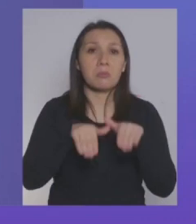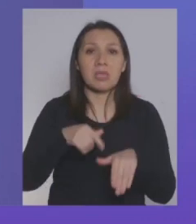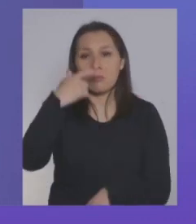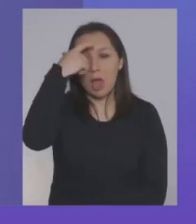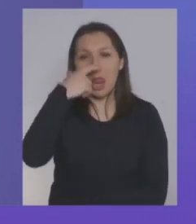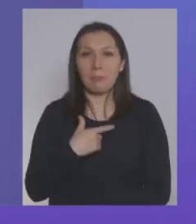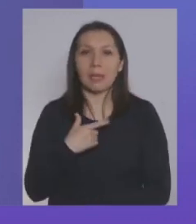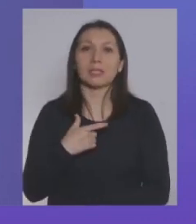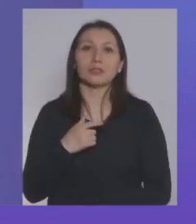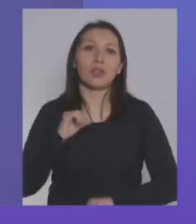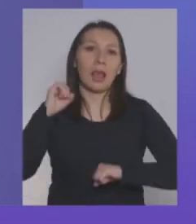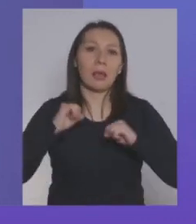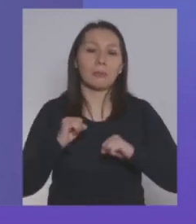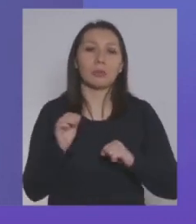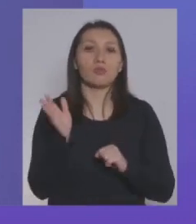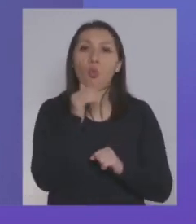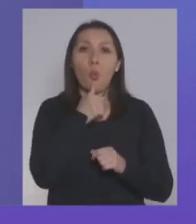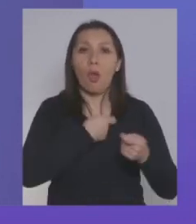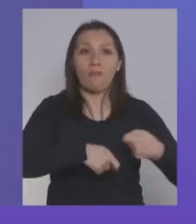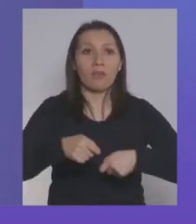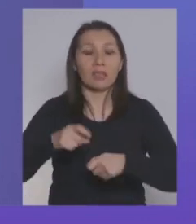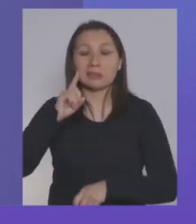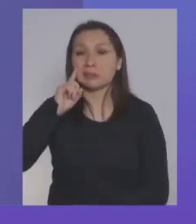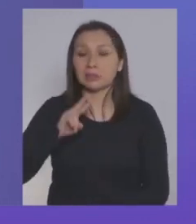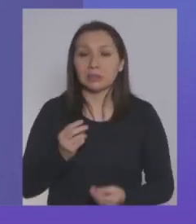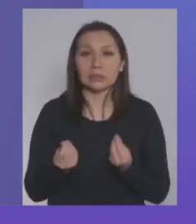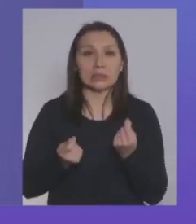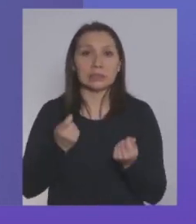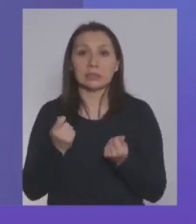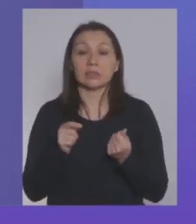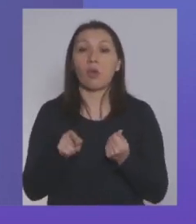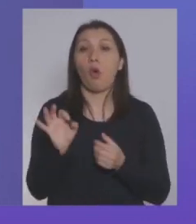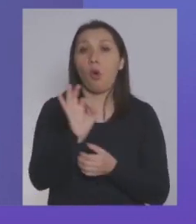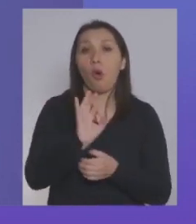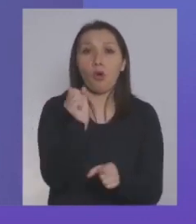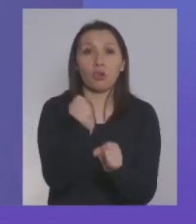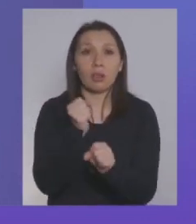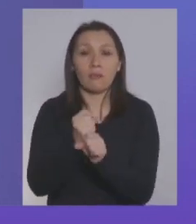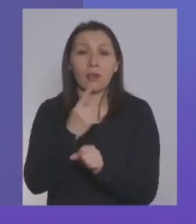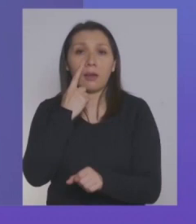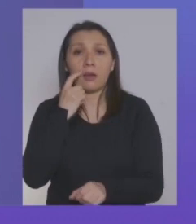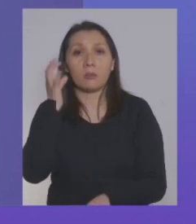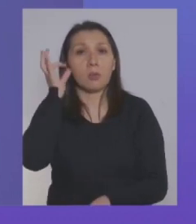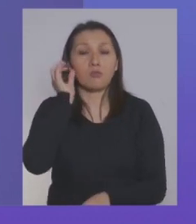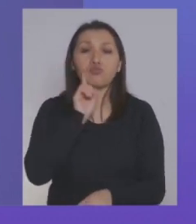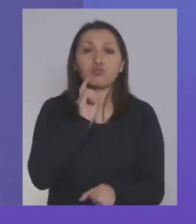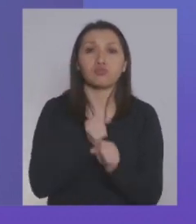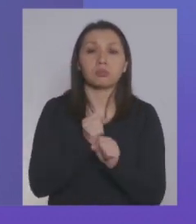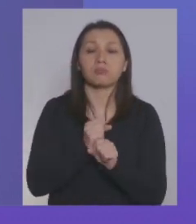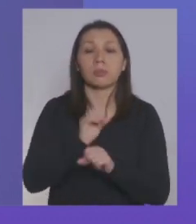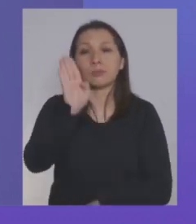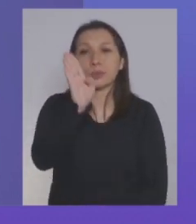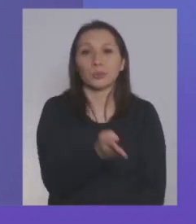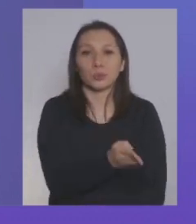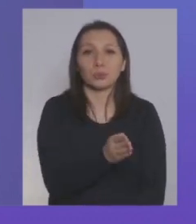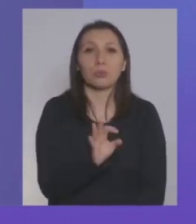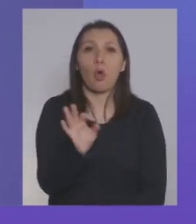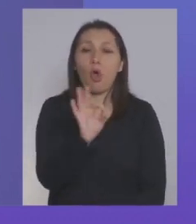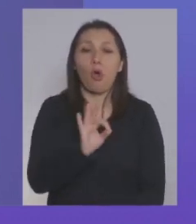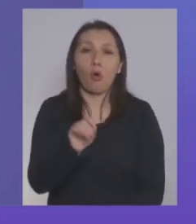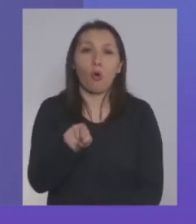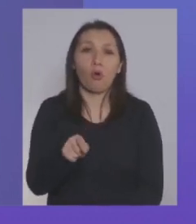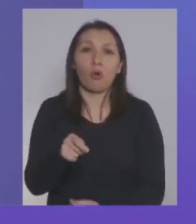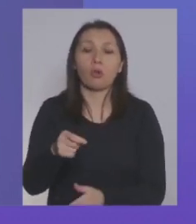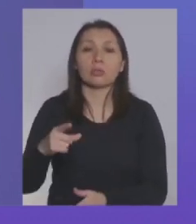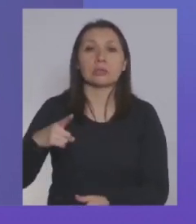que el de la persona y no están teniendo venta, porque eran un trabajador o trabajadora que está suspendido o recibiendo